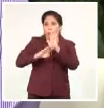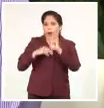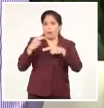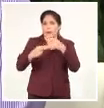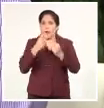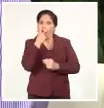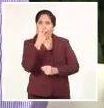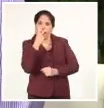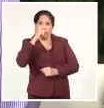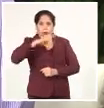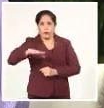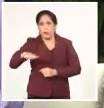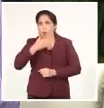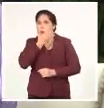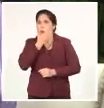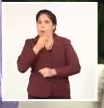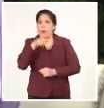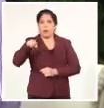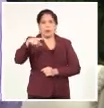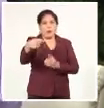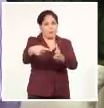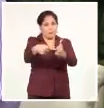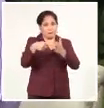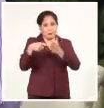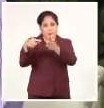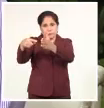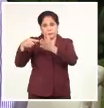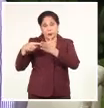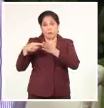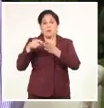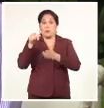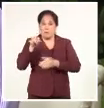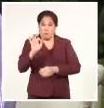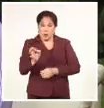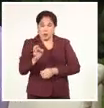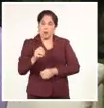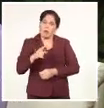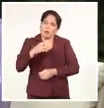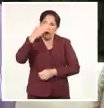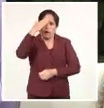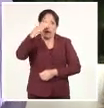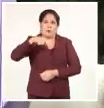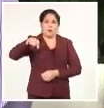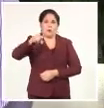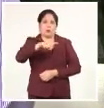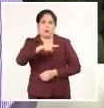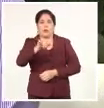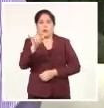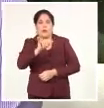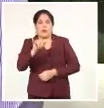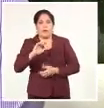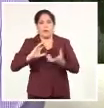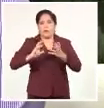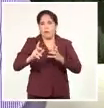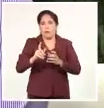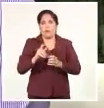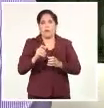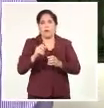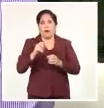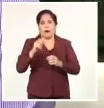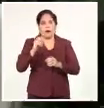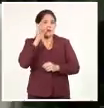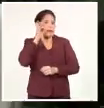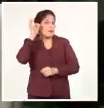atención a niños y adolescentes en situaciones de vulnerabilidad, el tratamiento, el VIH